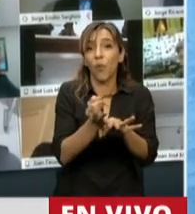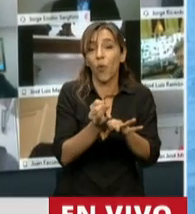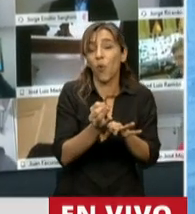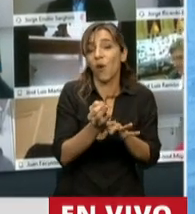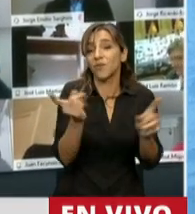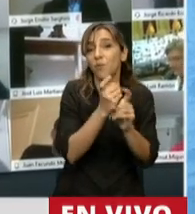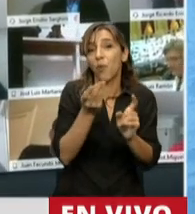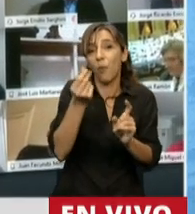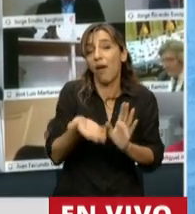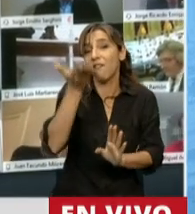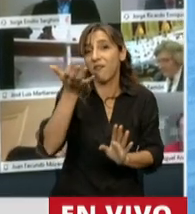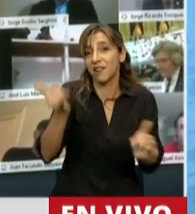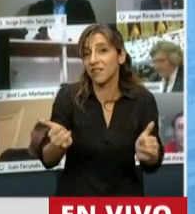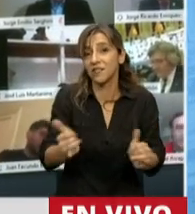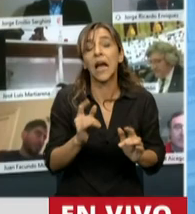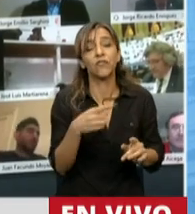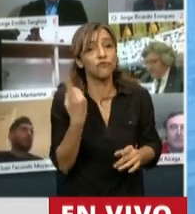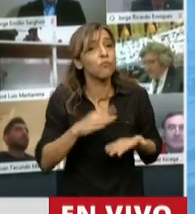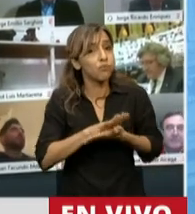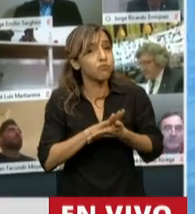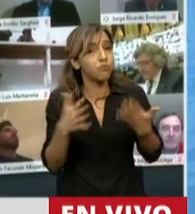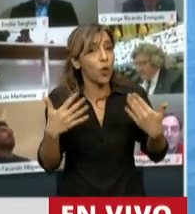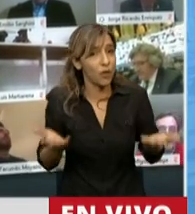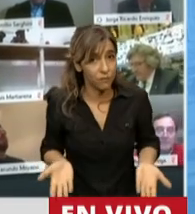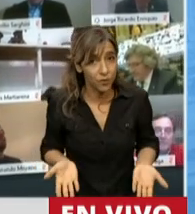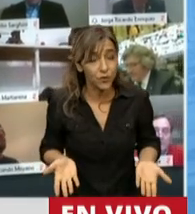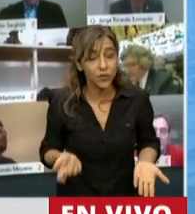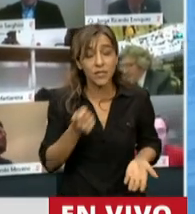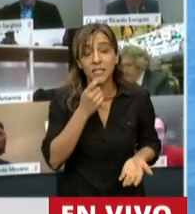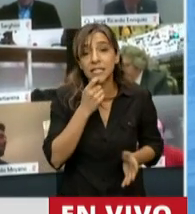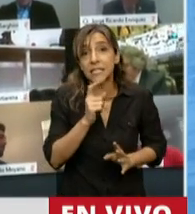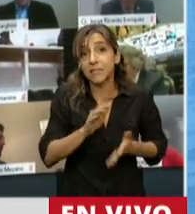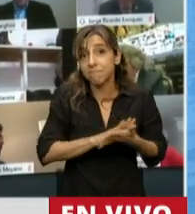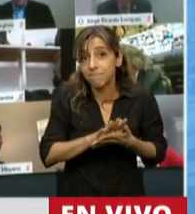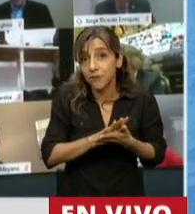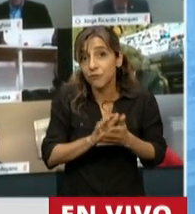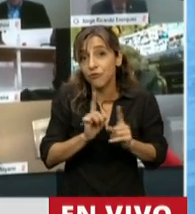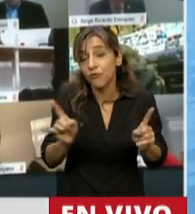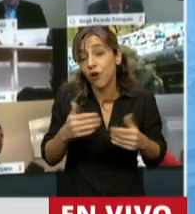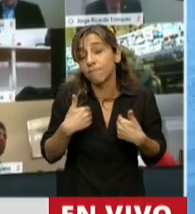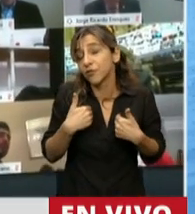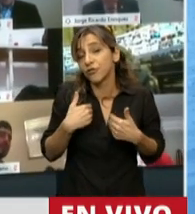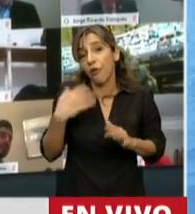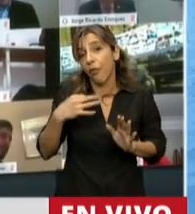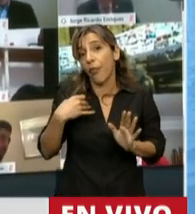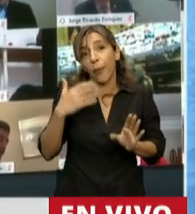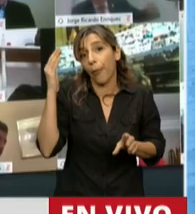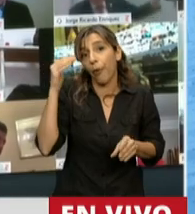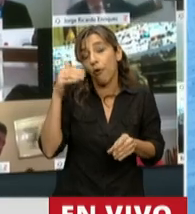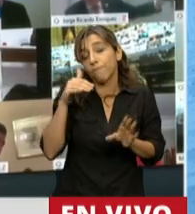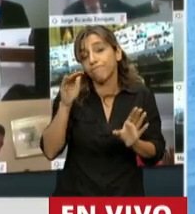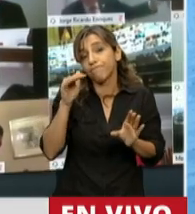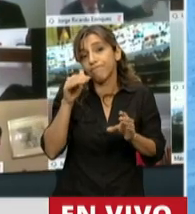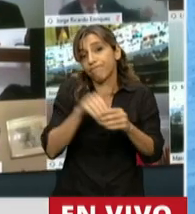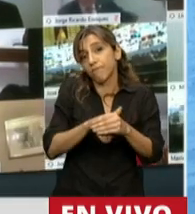y creo que todavía estamos a tiempo de remediarlo. Y si no, como lo decía, por lealtad con mi historia, me voy a ver obligado